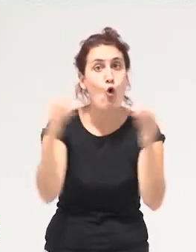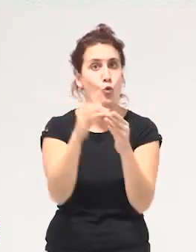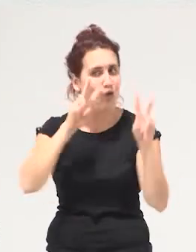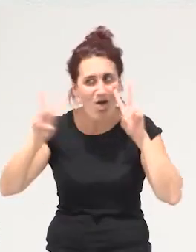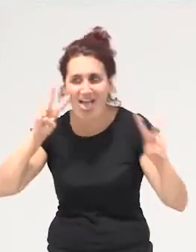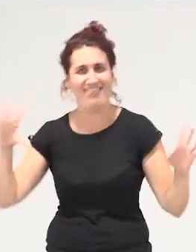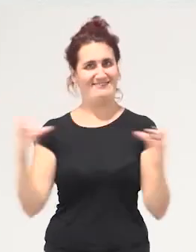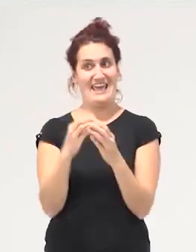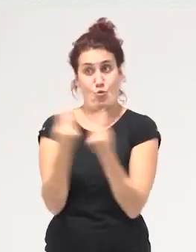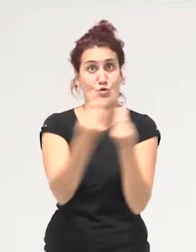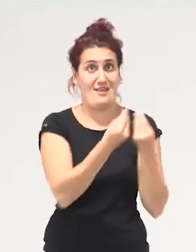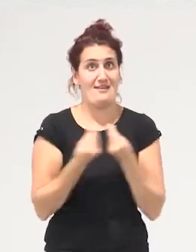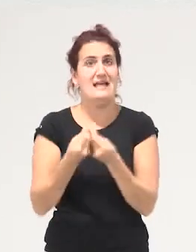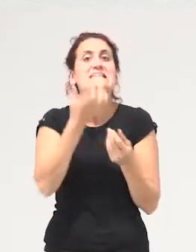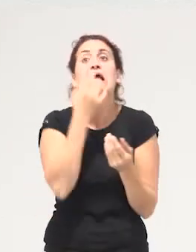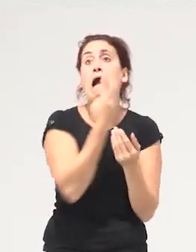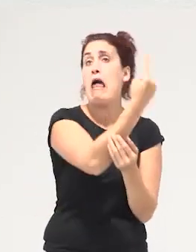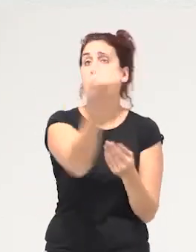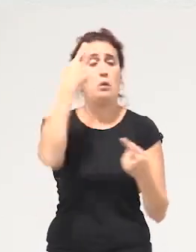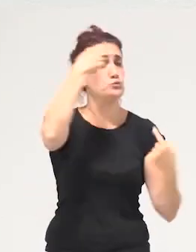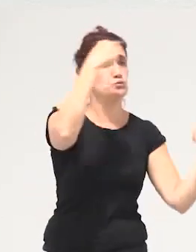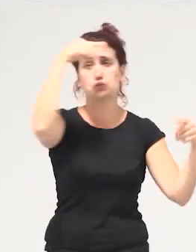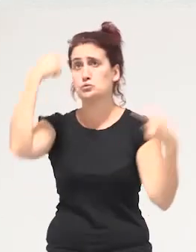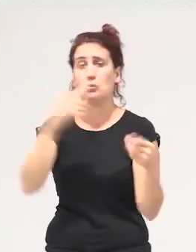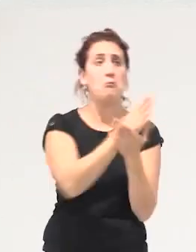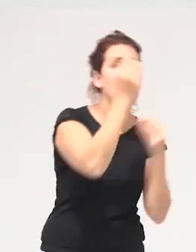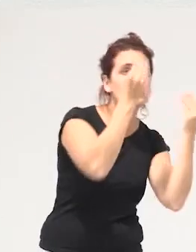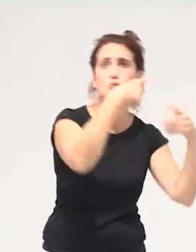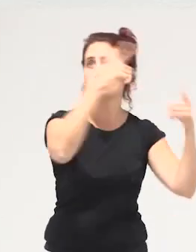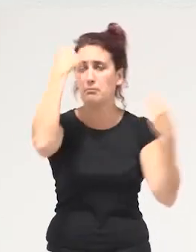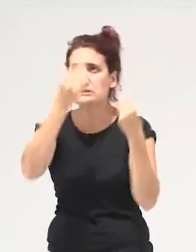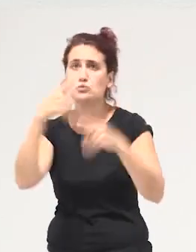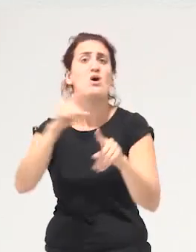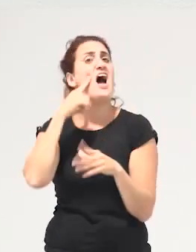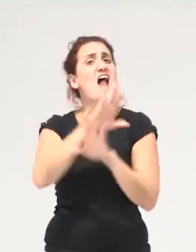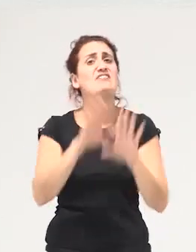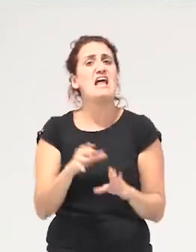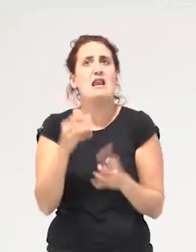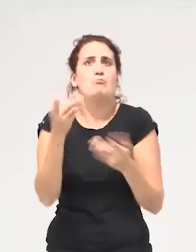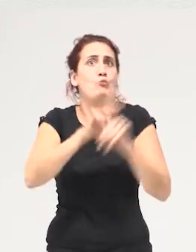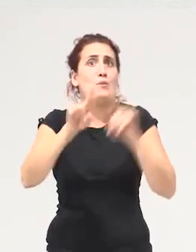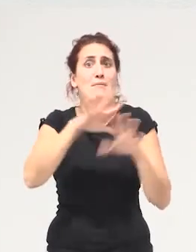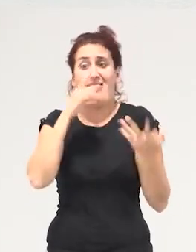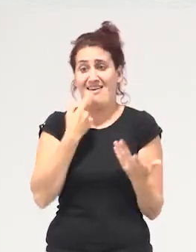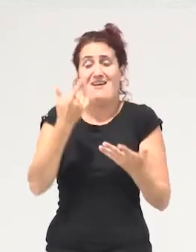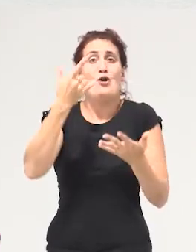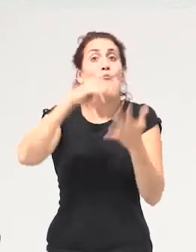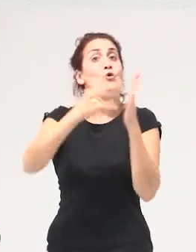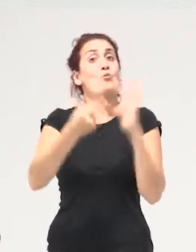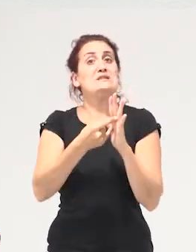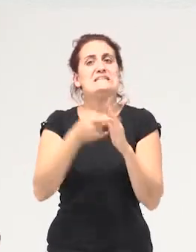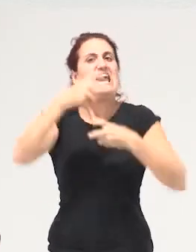va por un lado y si cada una va por un lado hay un riesgo grande también por ejemplo de que caigan en propuestas muy reformistas